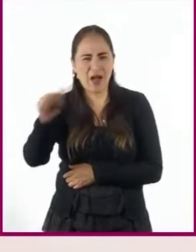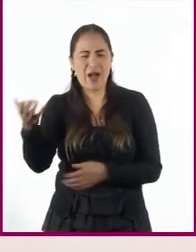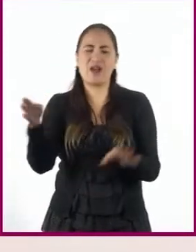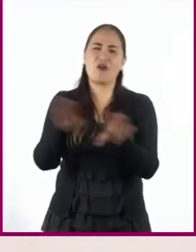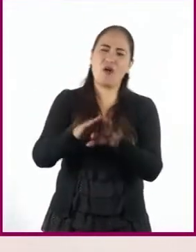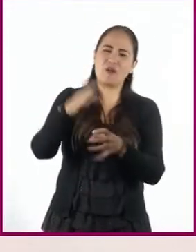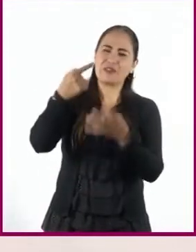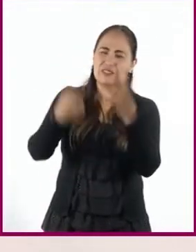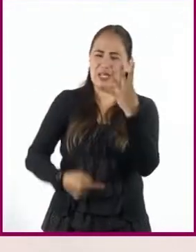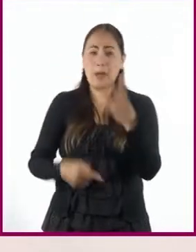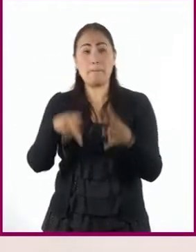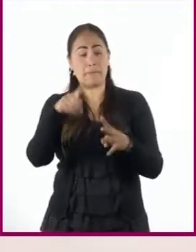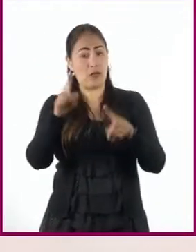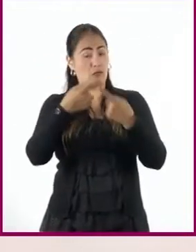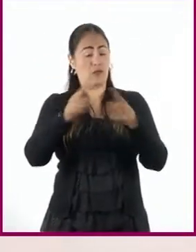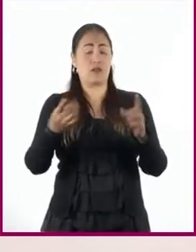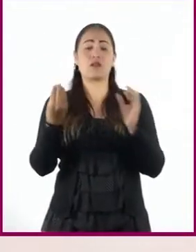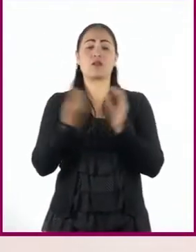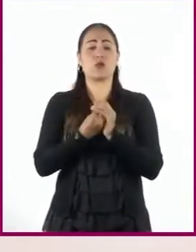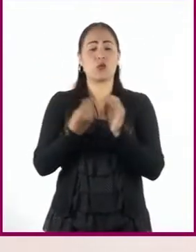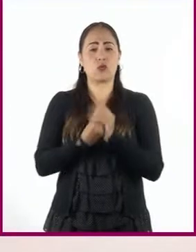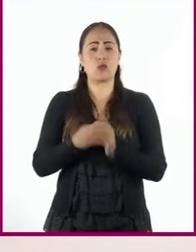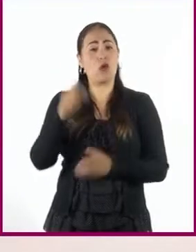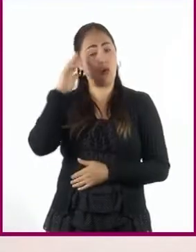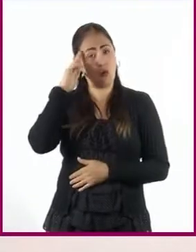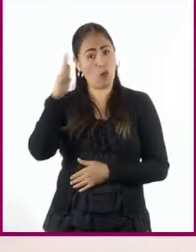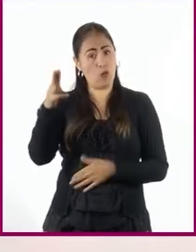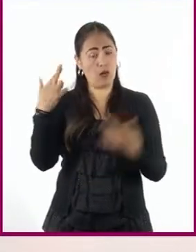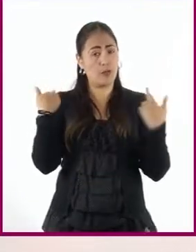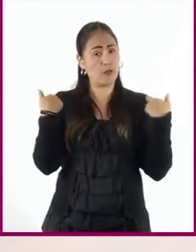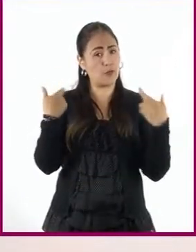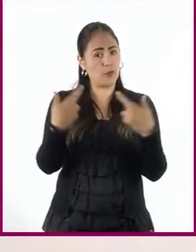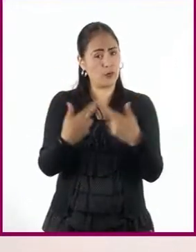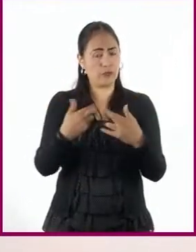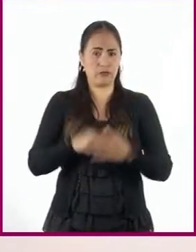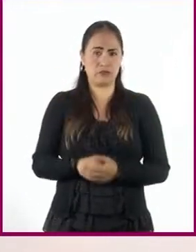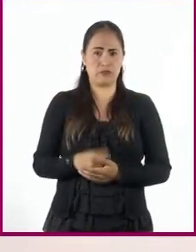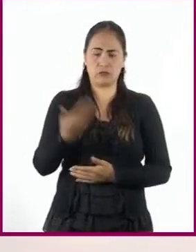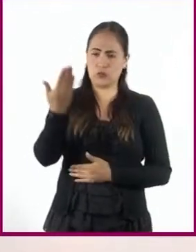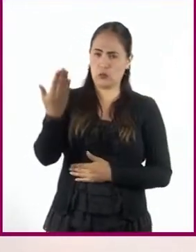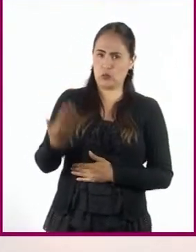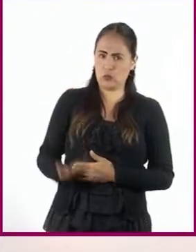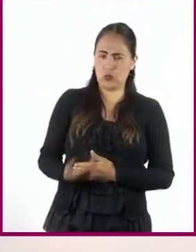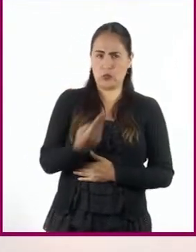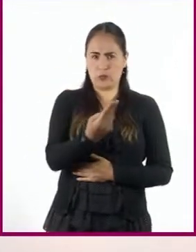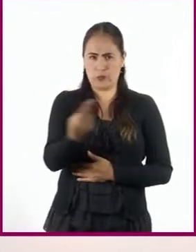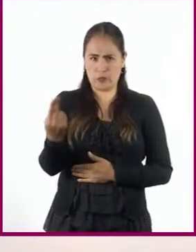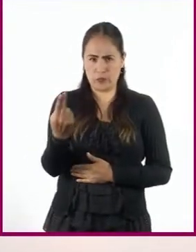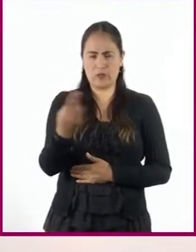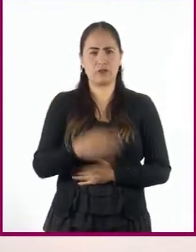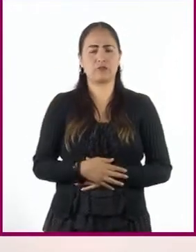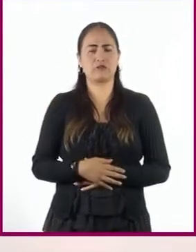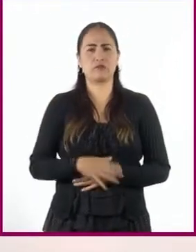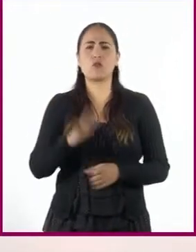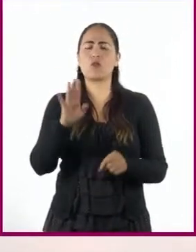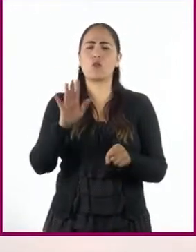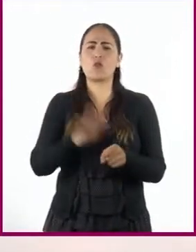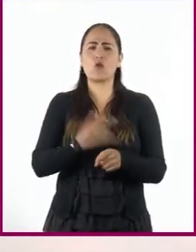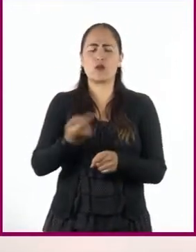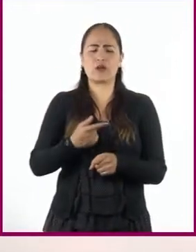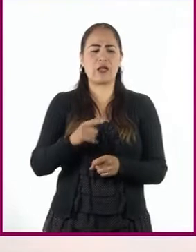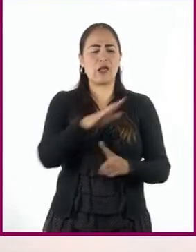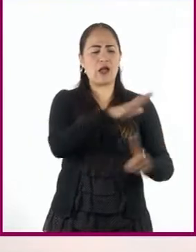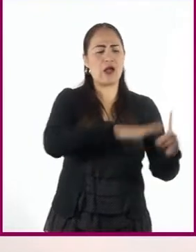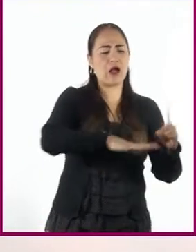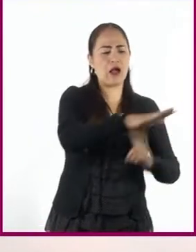cuando estamos en la sesión me dices, ¡Profesor! Y me hablas de usted. Porque la situación comunicativa es distinta.